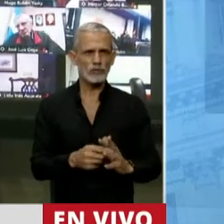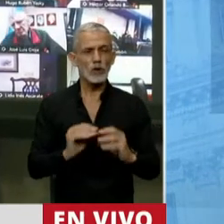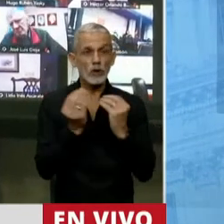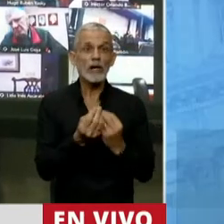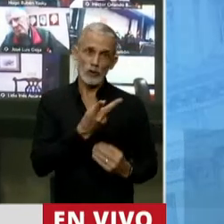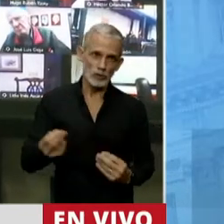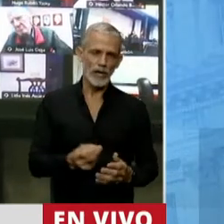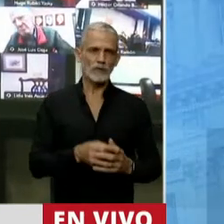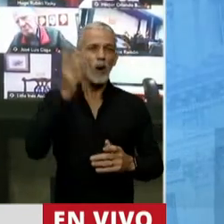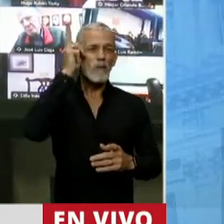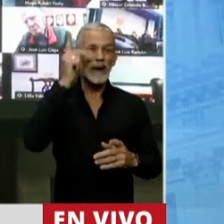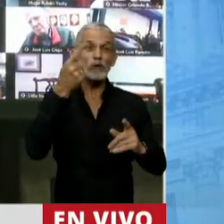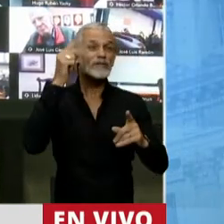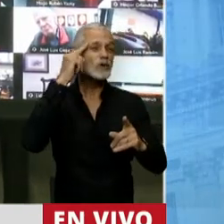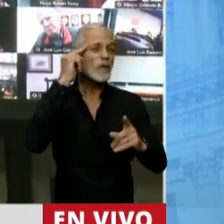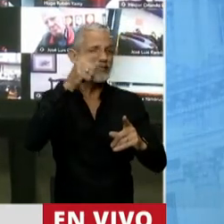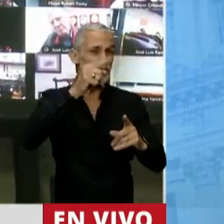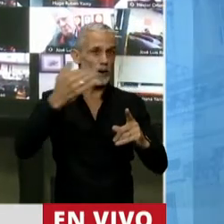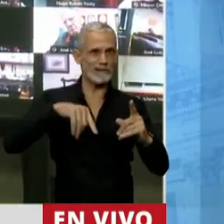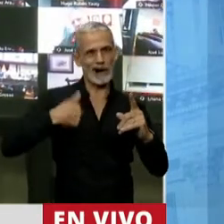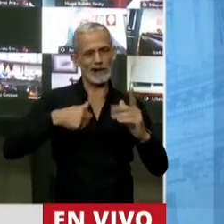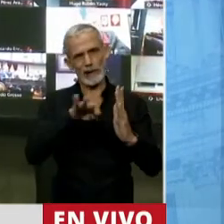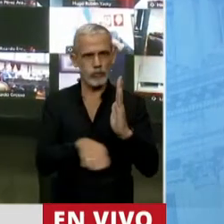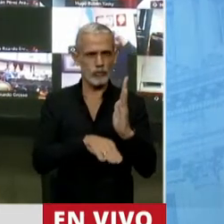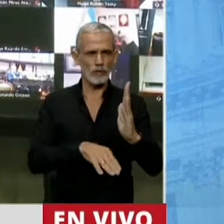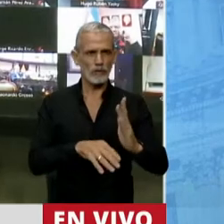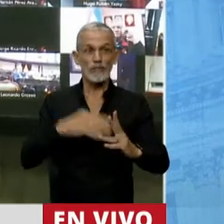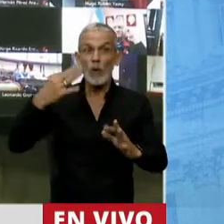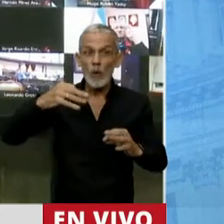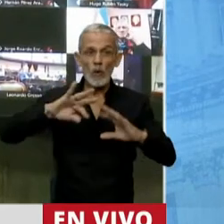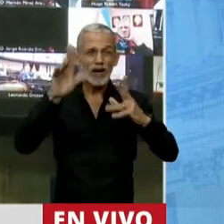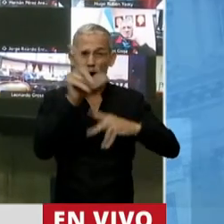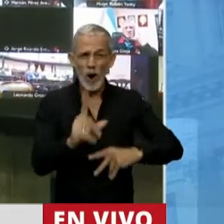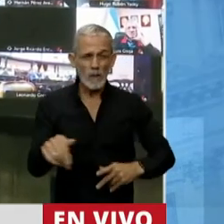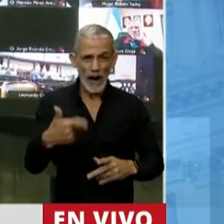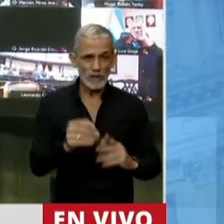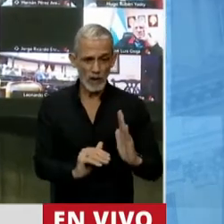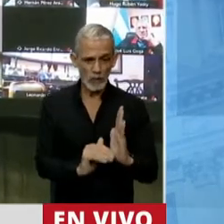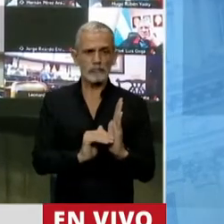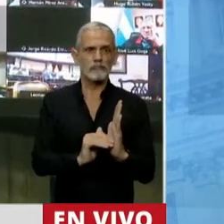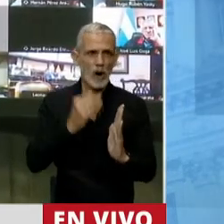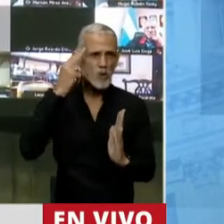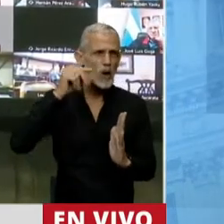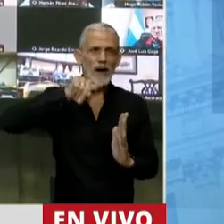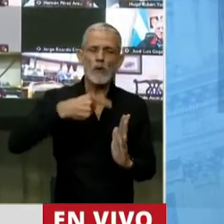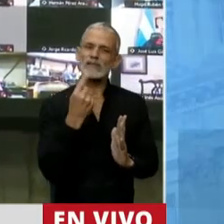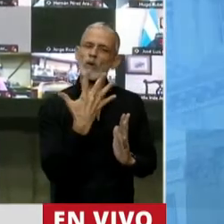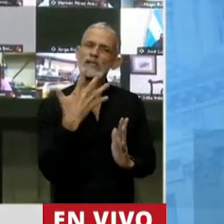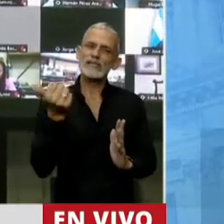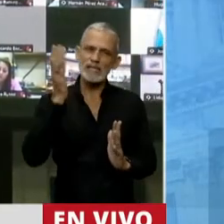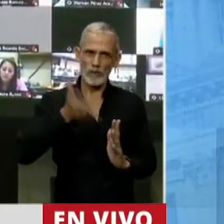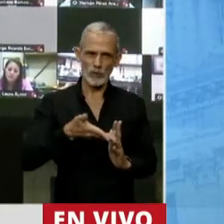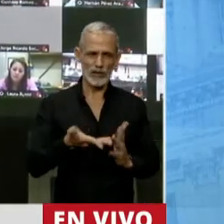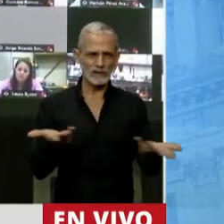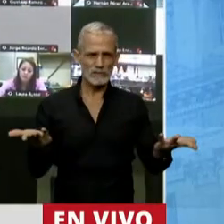Estamos detrás de Perú, está 199. Y va a ser el único país en el mundo que va a crecer un solo dígito, 9,56%,